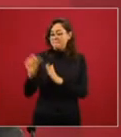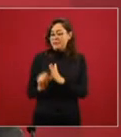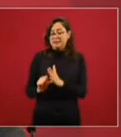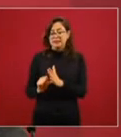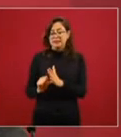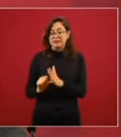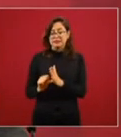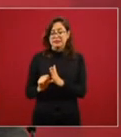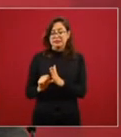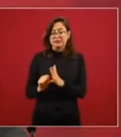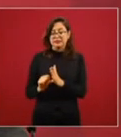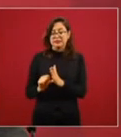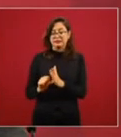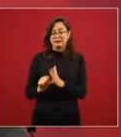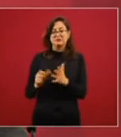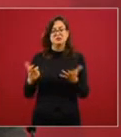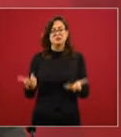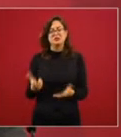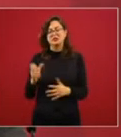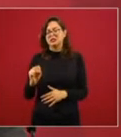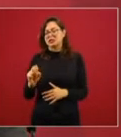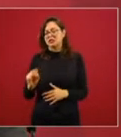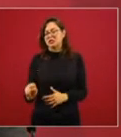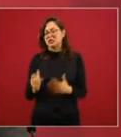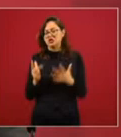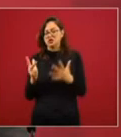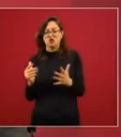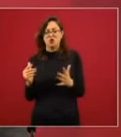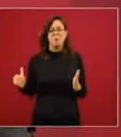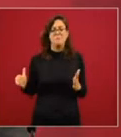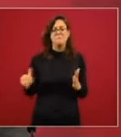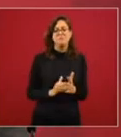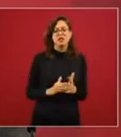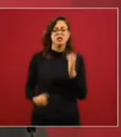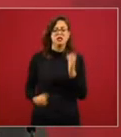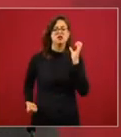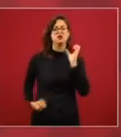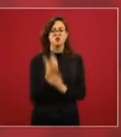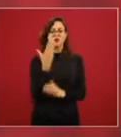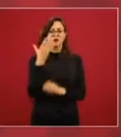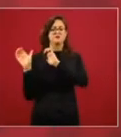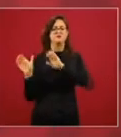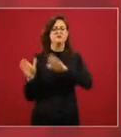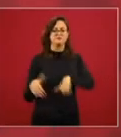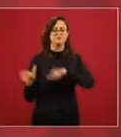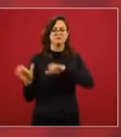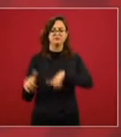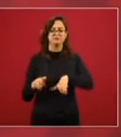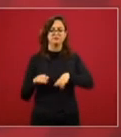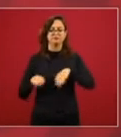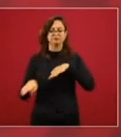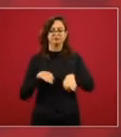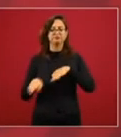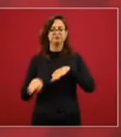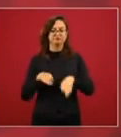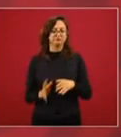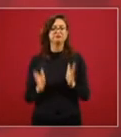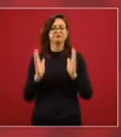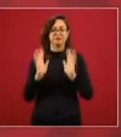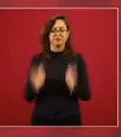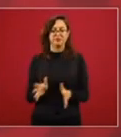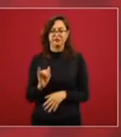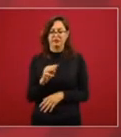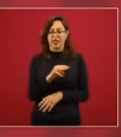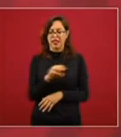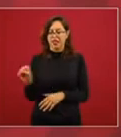como 68 nuevos 68 mil nuevos empleos contratados en